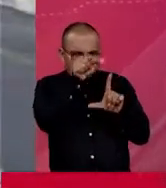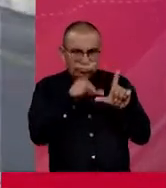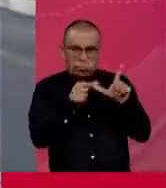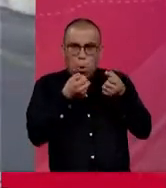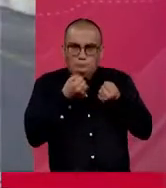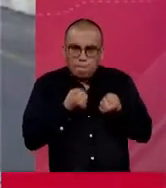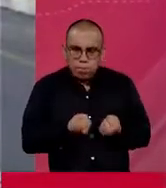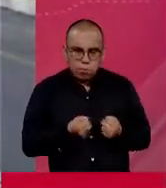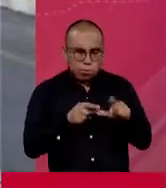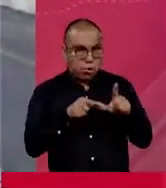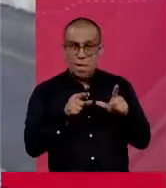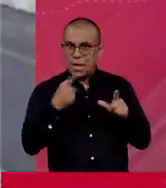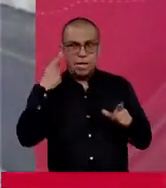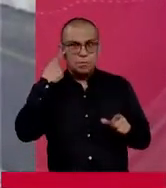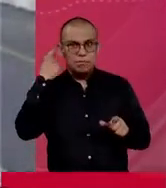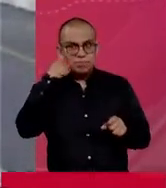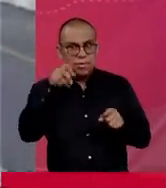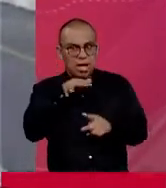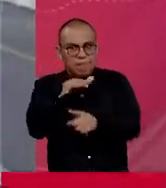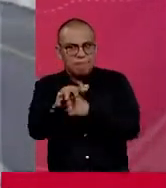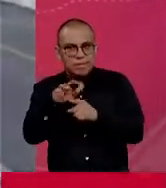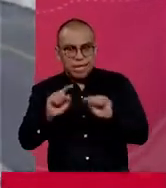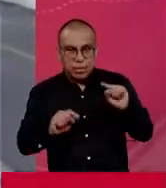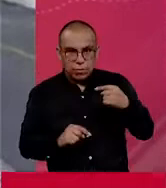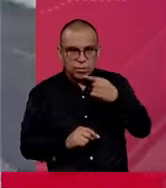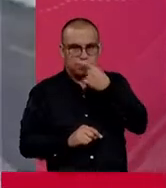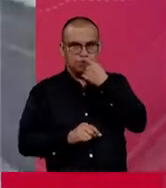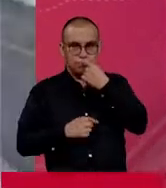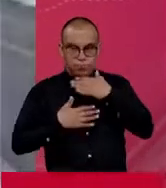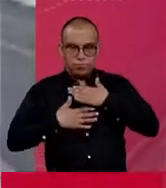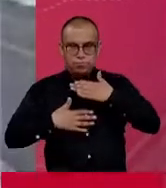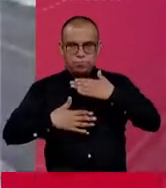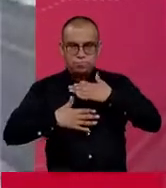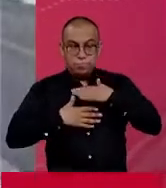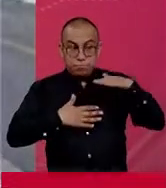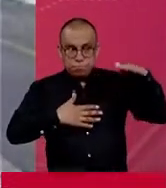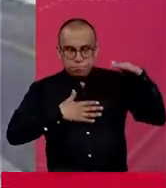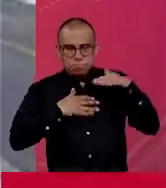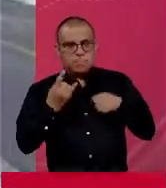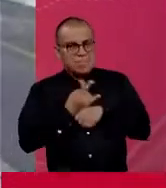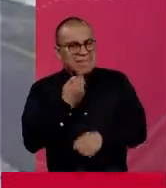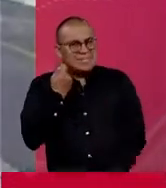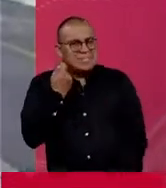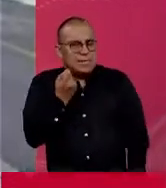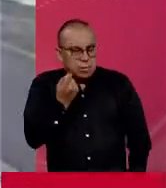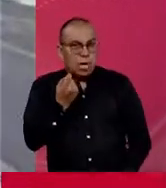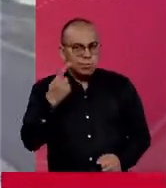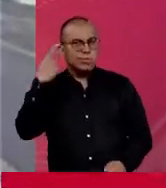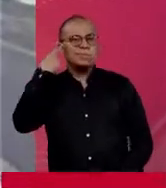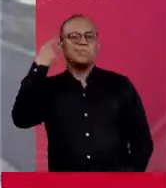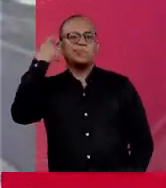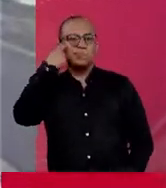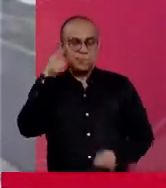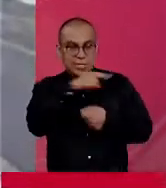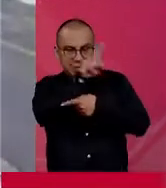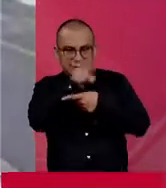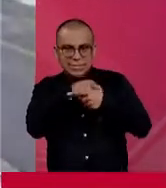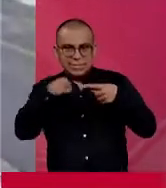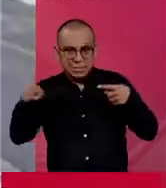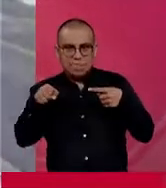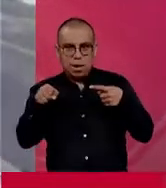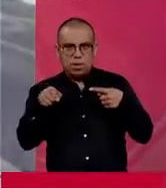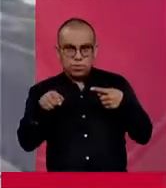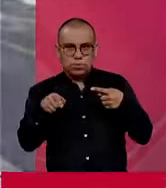para que no corra ningún riesgo el paciente que se vaya a someter a un proceso de ventilación. Esto es delicado y este es el reto que se nos planteó esta semana con un